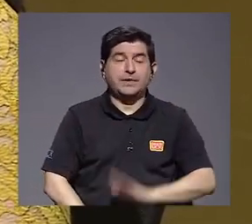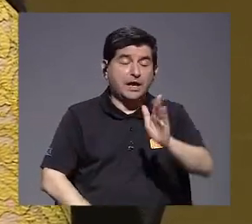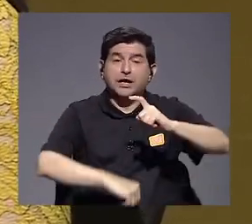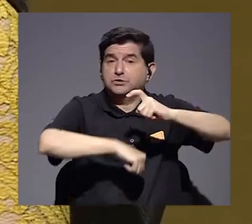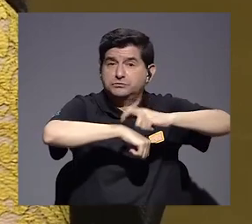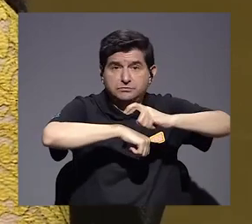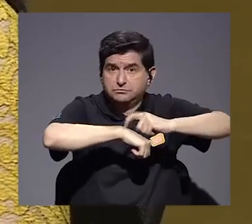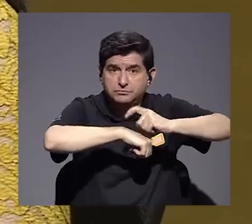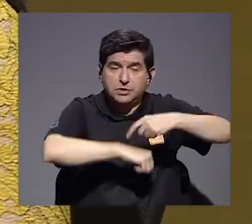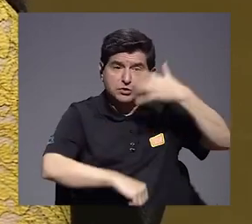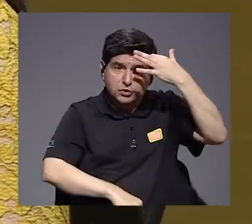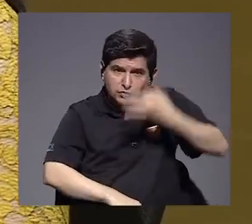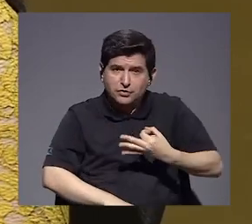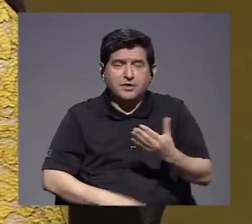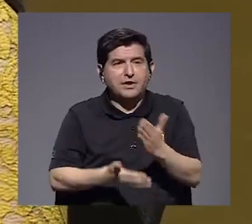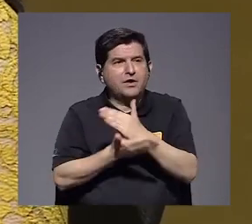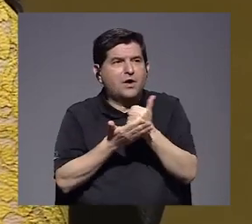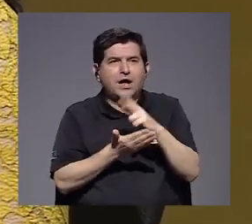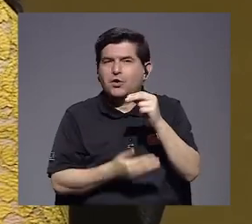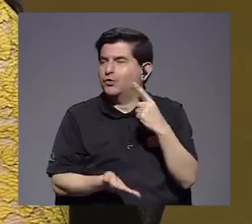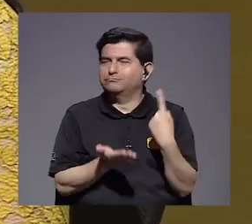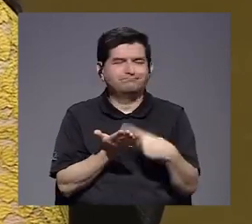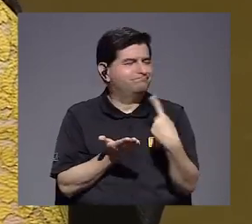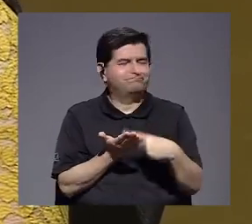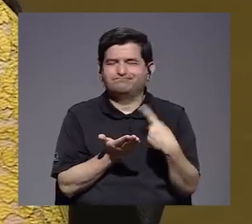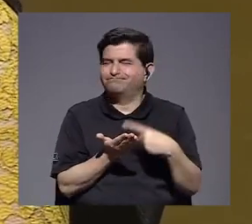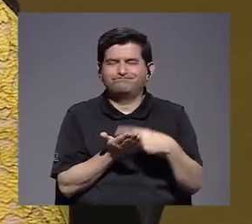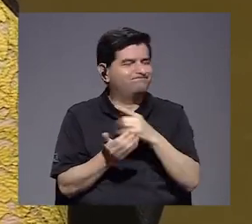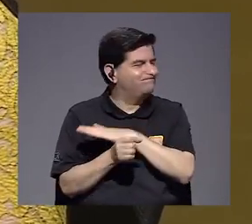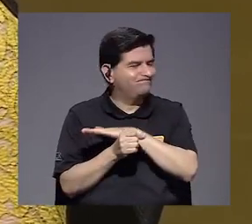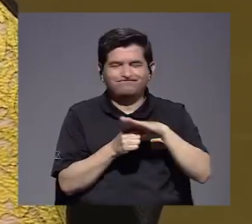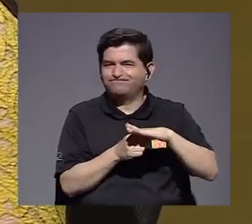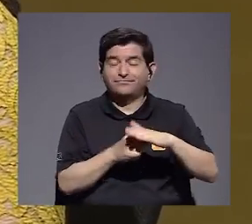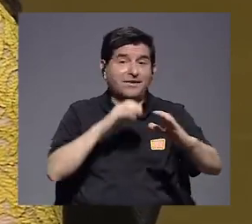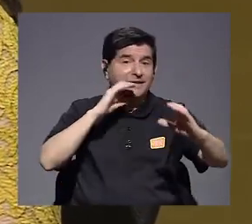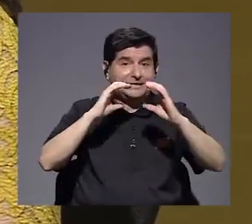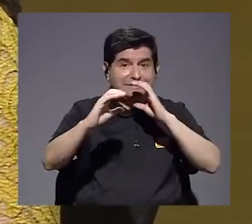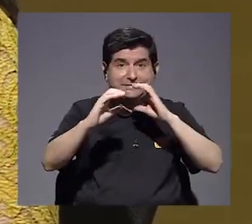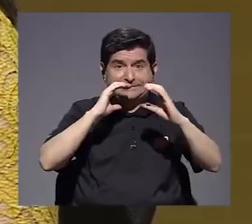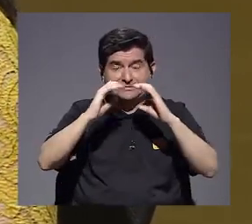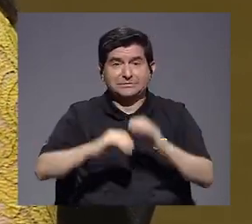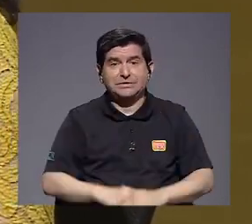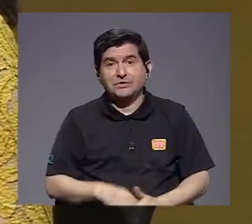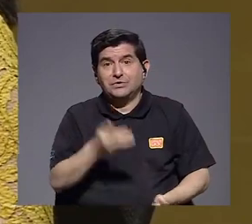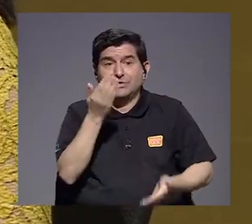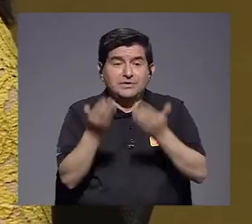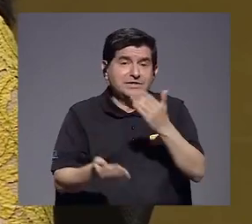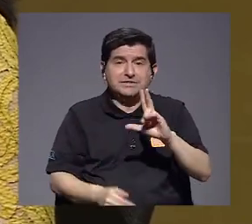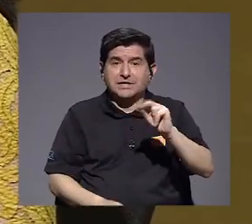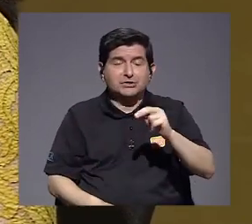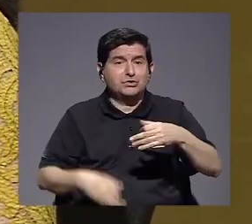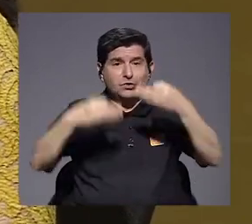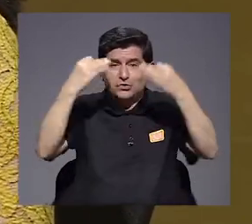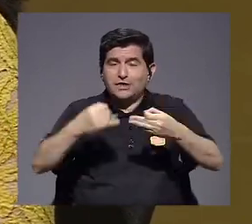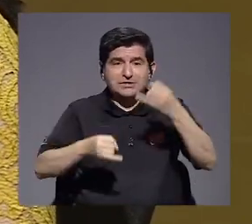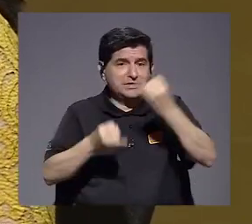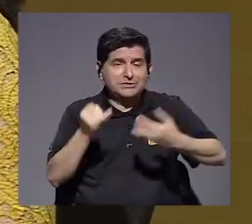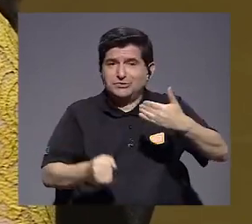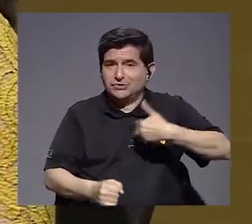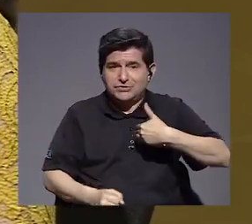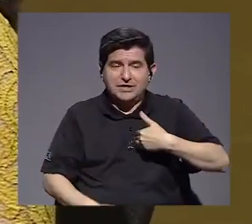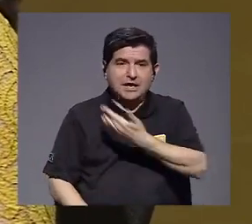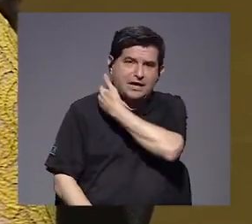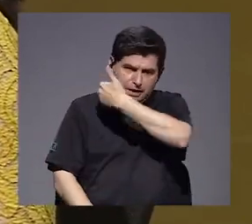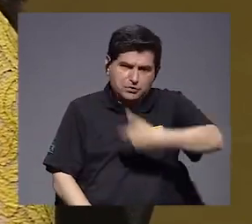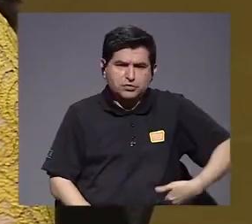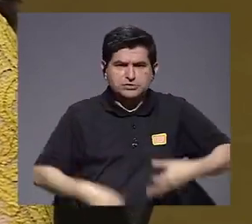momento creo que fue algo que no se discutió lo suficientemente y que se comunicó cuando no había una decisión final. Entonces el presidente